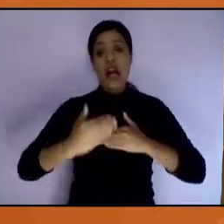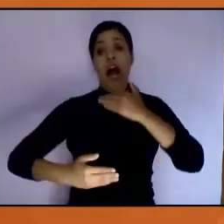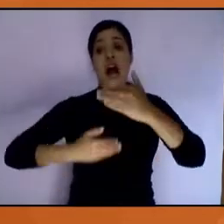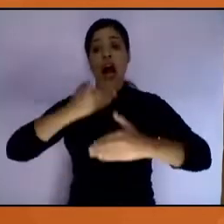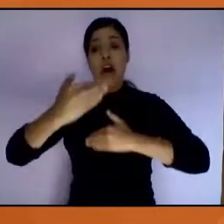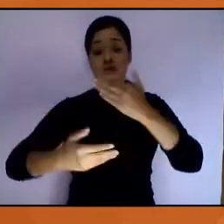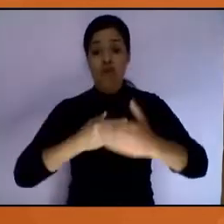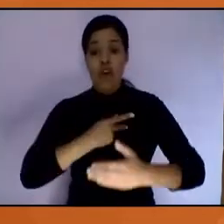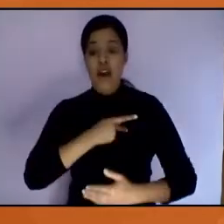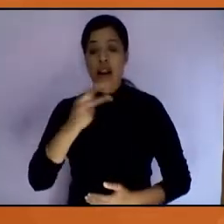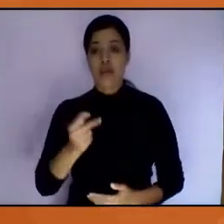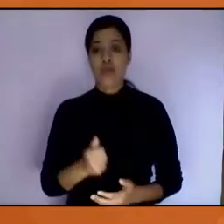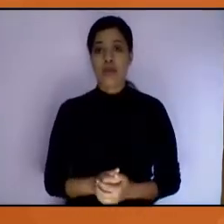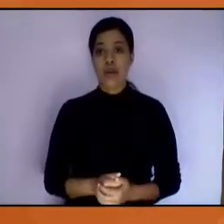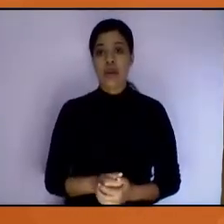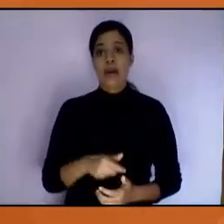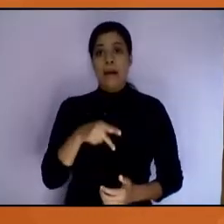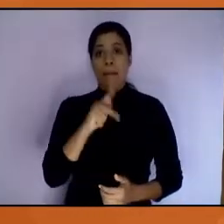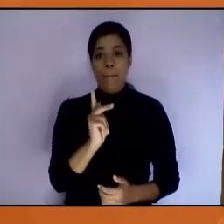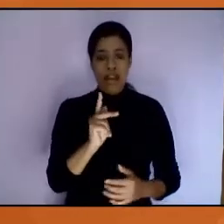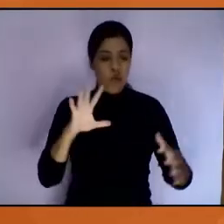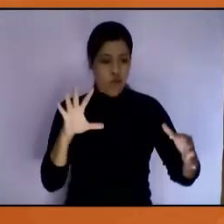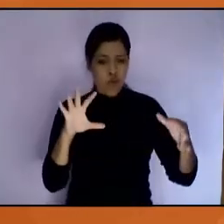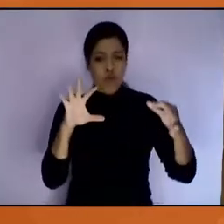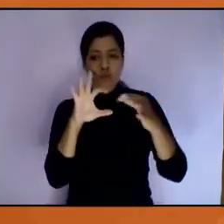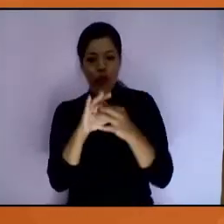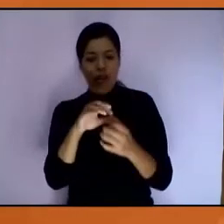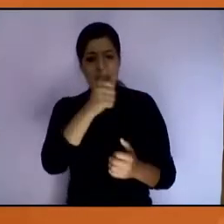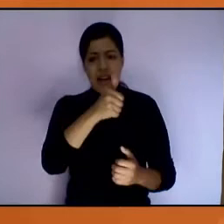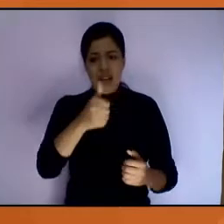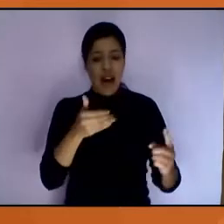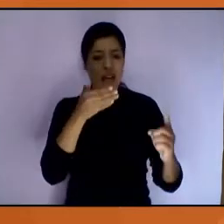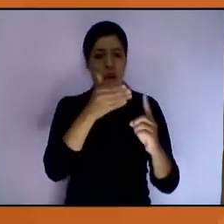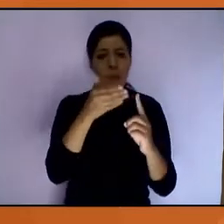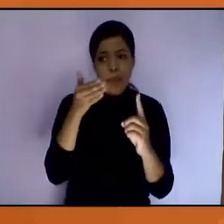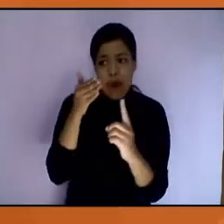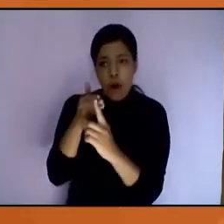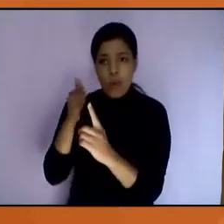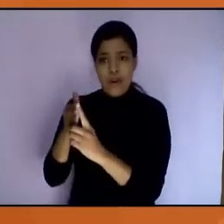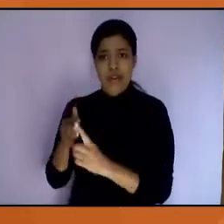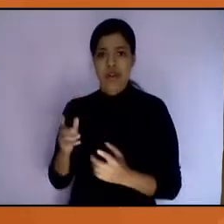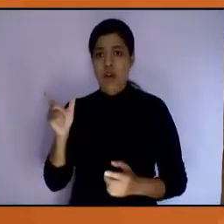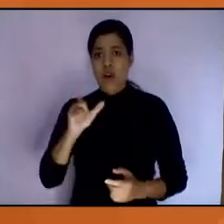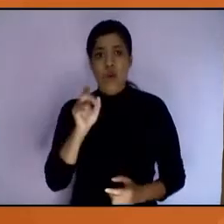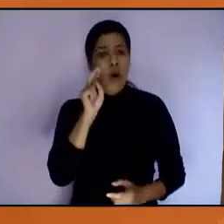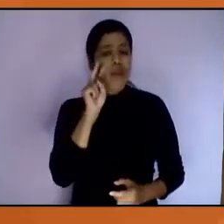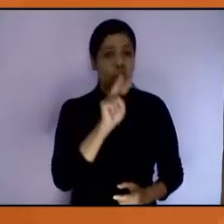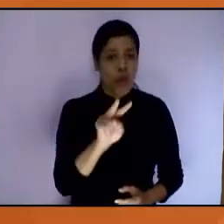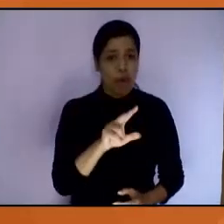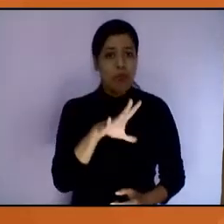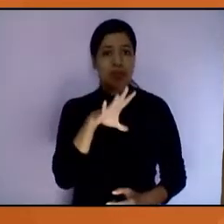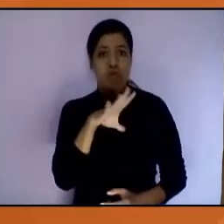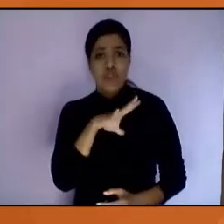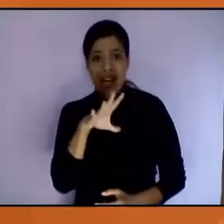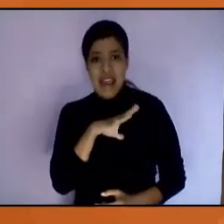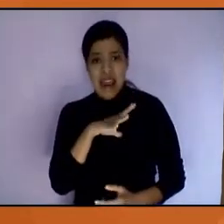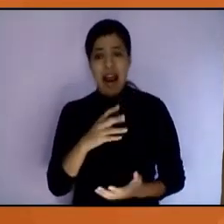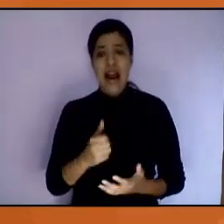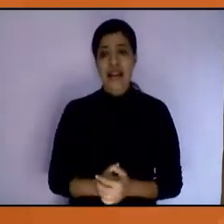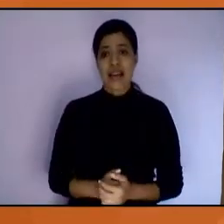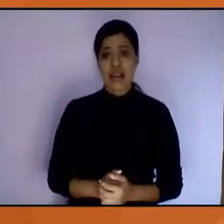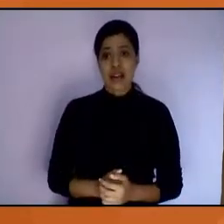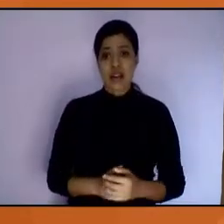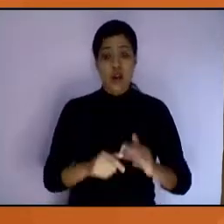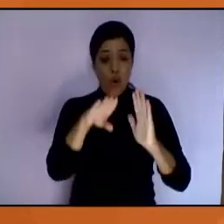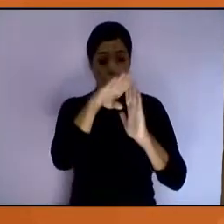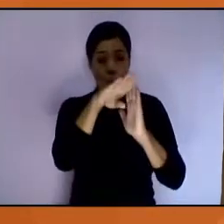evidentemente hay que luego hilar fino en cada uno de los objetivos. Y cuando vemos en los objetivos tenemos específicamente, uno,